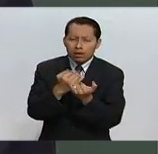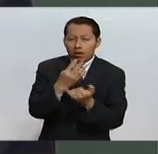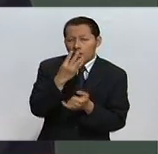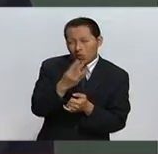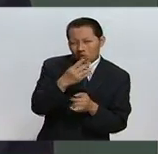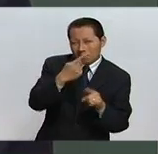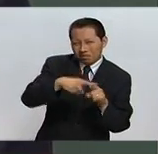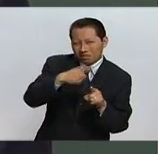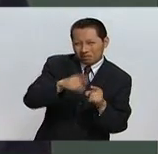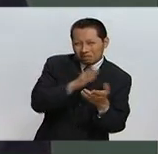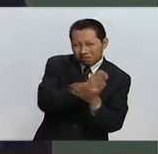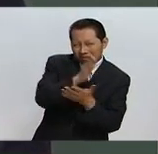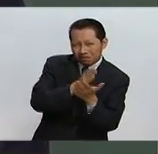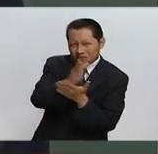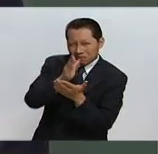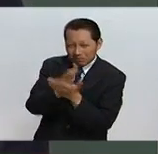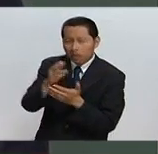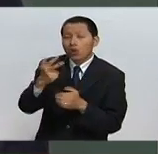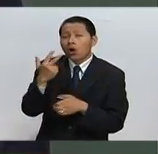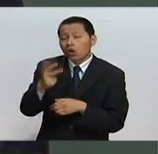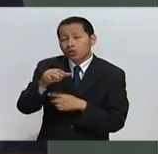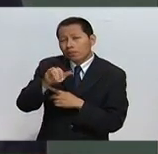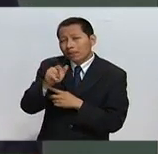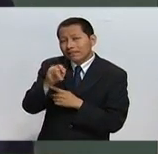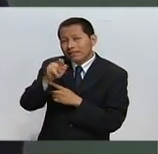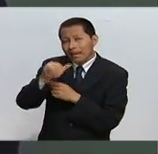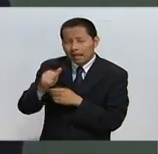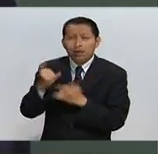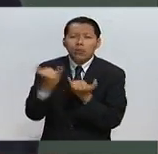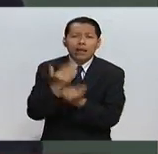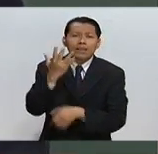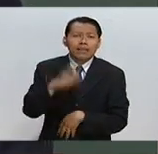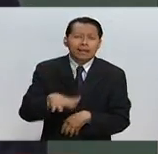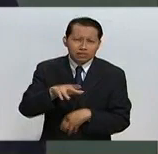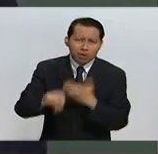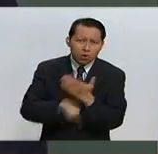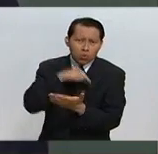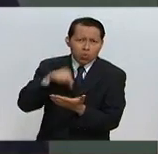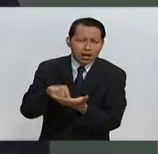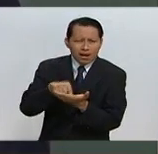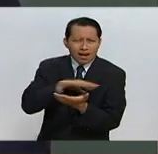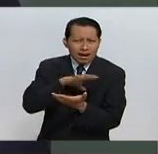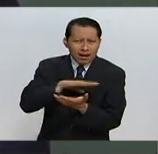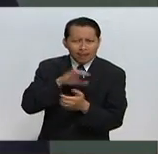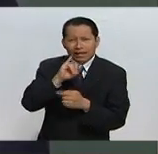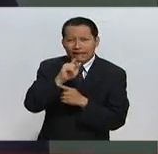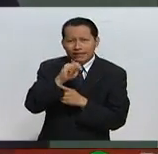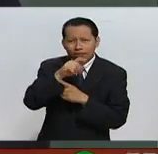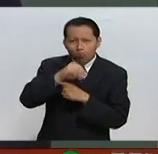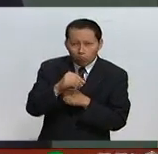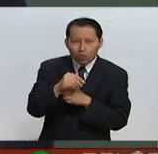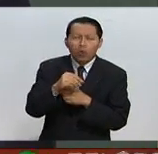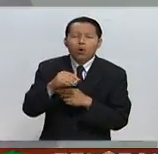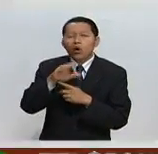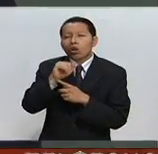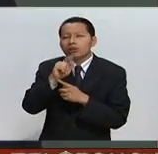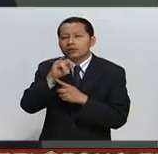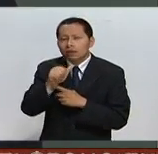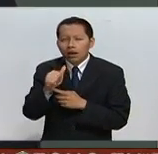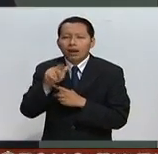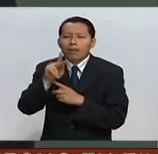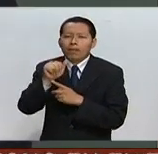Centrales, rutas de abasto, ocho en la Mixteca y diez en la zona que abastece Alismo, Costa y Papaloapan,